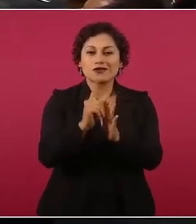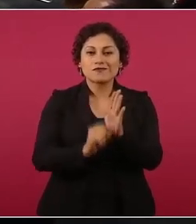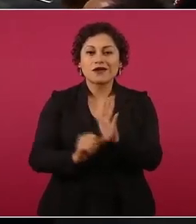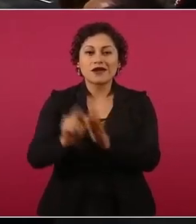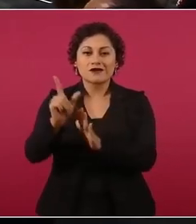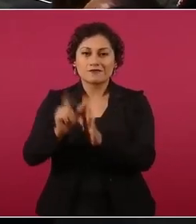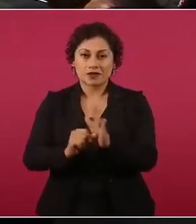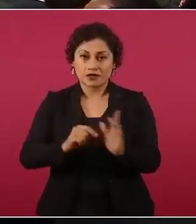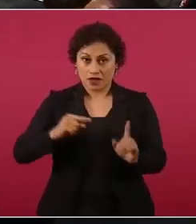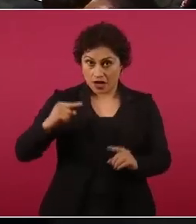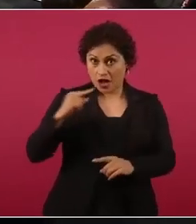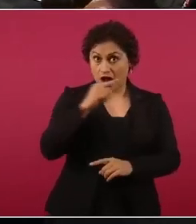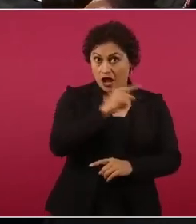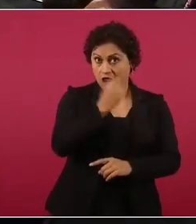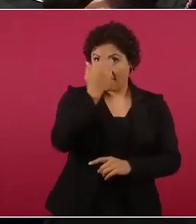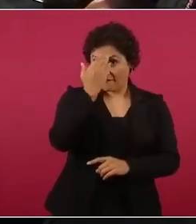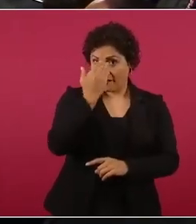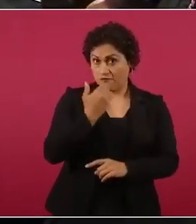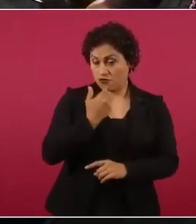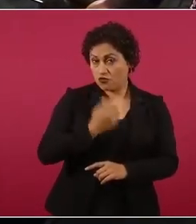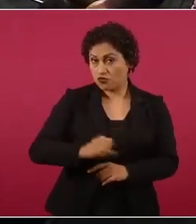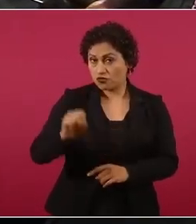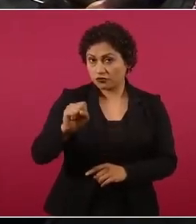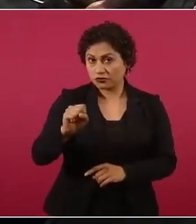20 millones al mes.